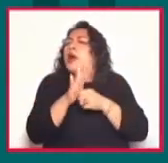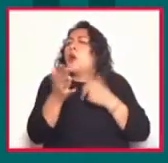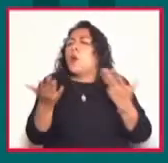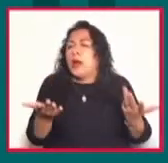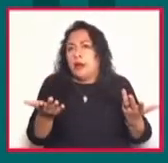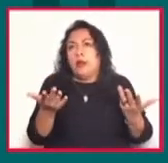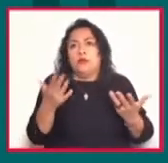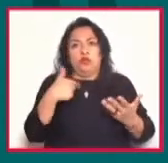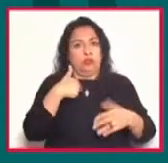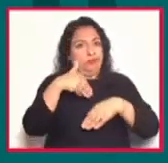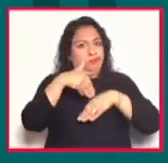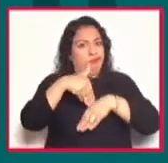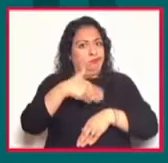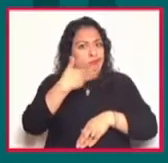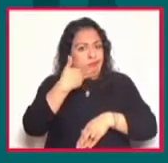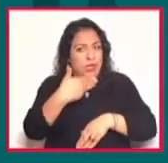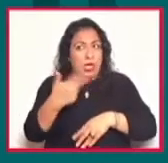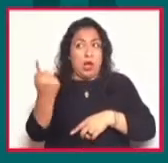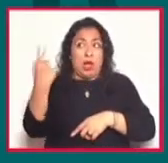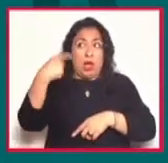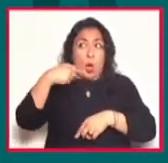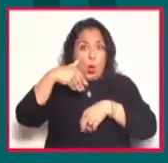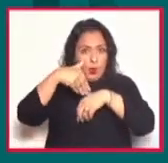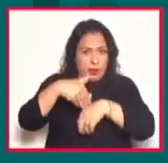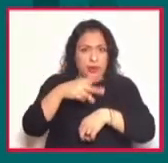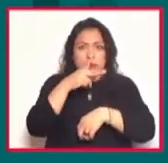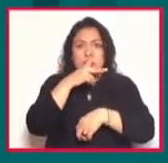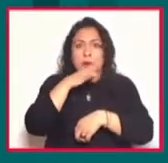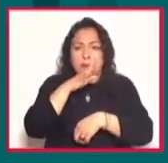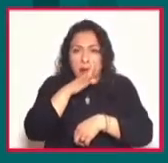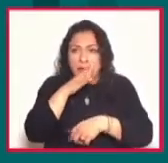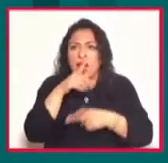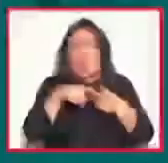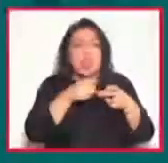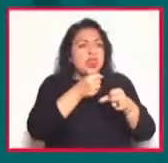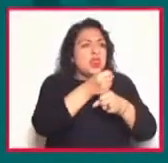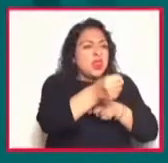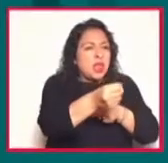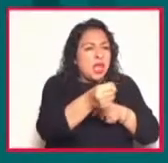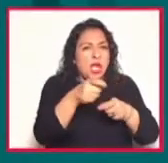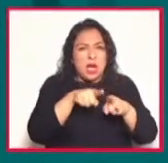portarte bien? ¿Hacer lo que dicen tus papás? ¿A no pegarle a tu hermano? No.